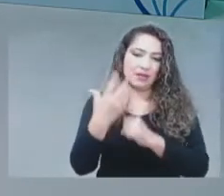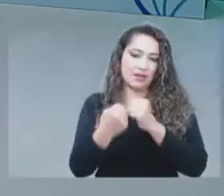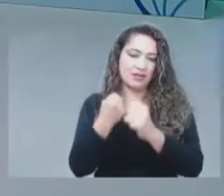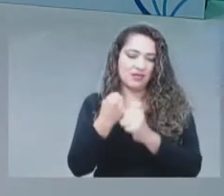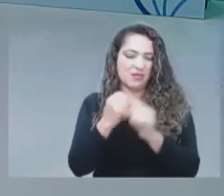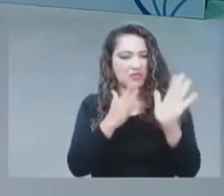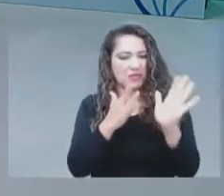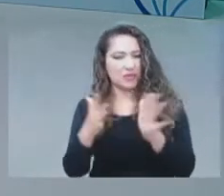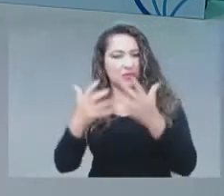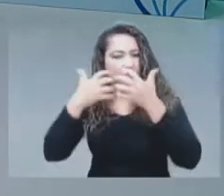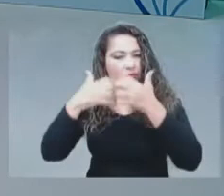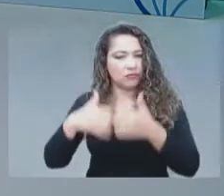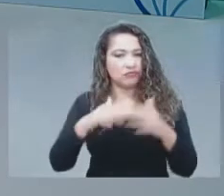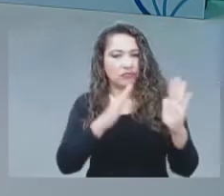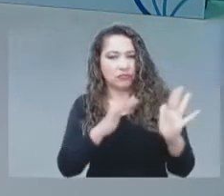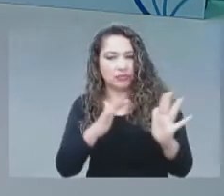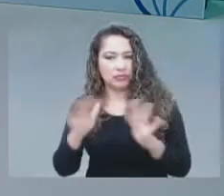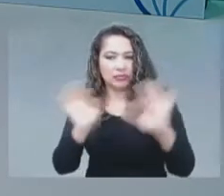el plan anterior.